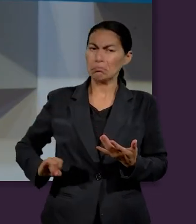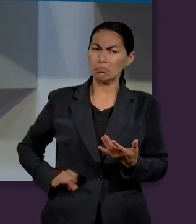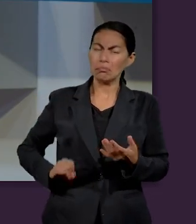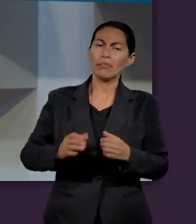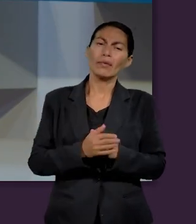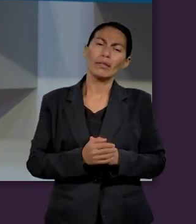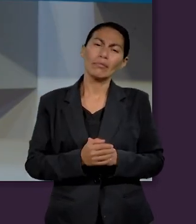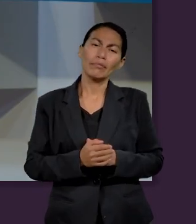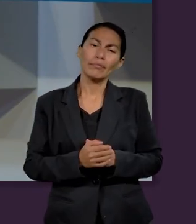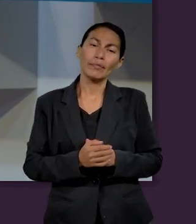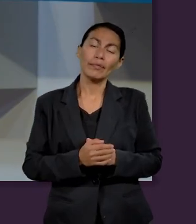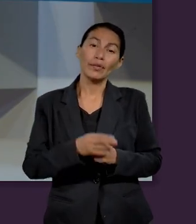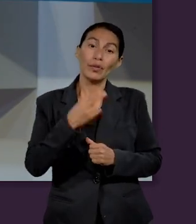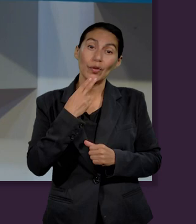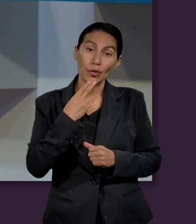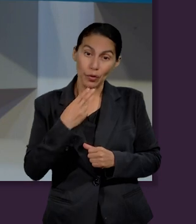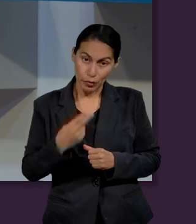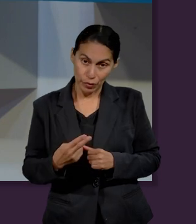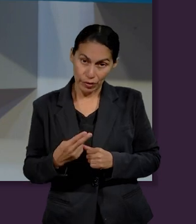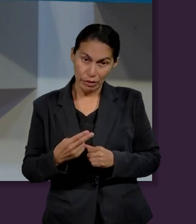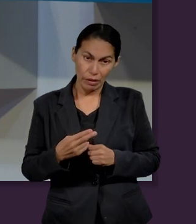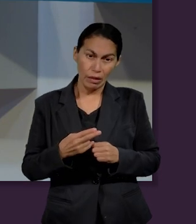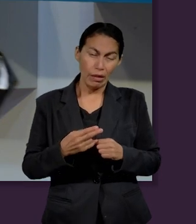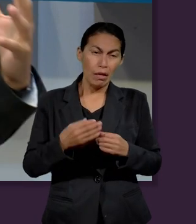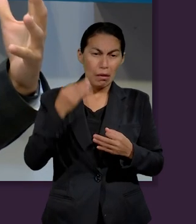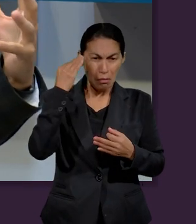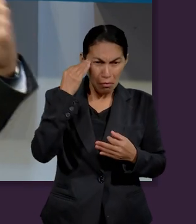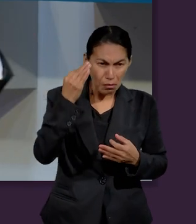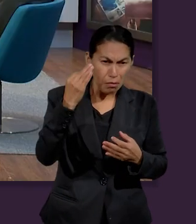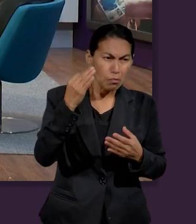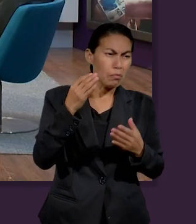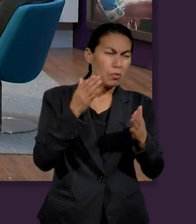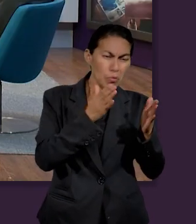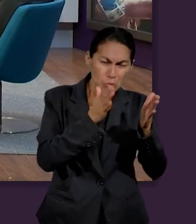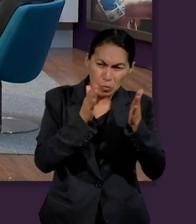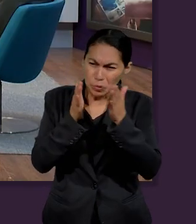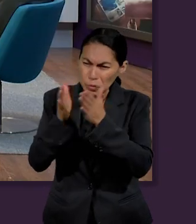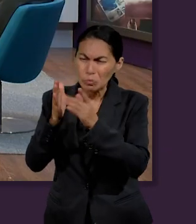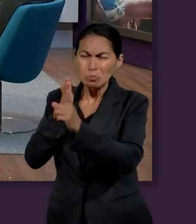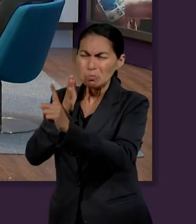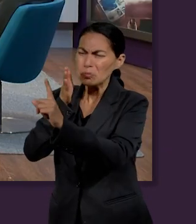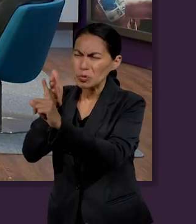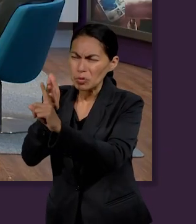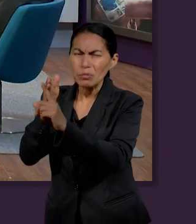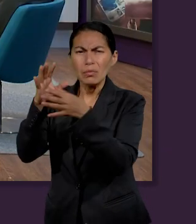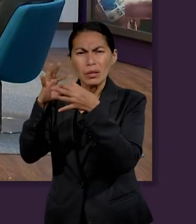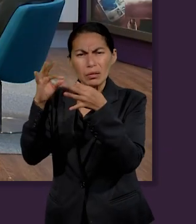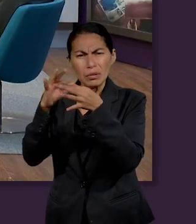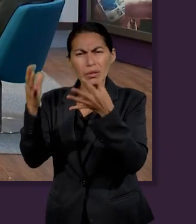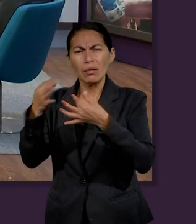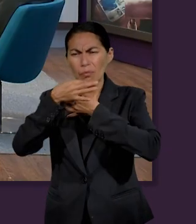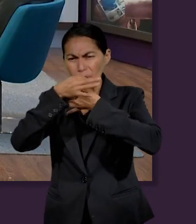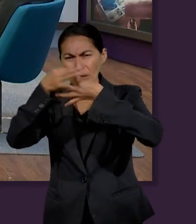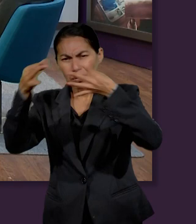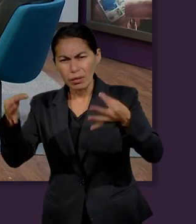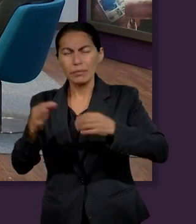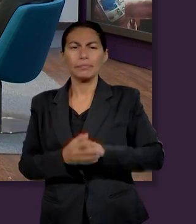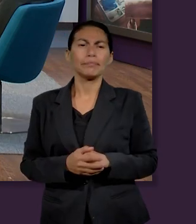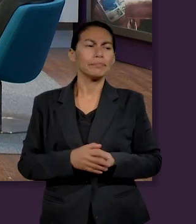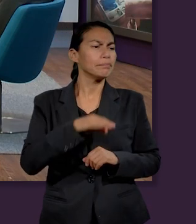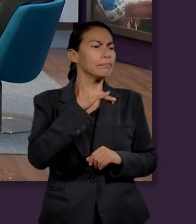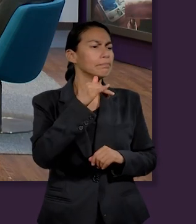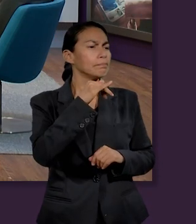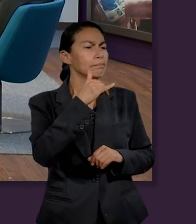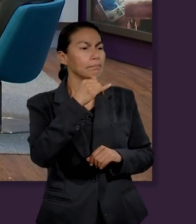ideas bastante interesantes. Mucho tiempo que él dedicó a mensajes específicos. Yael,